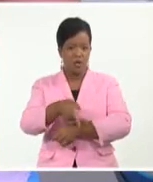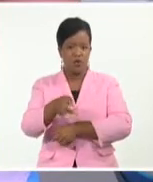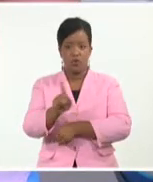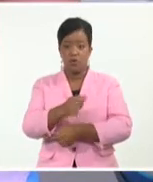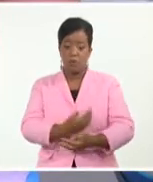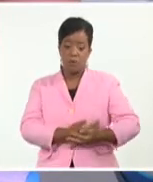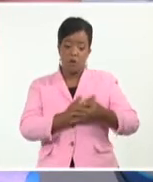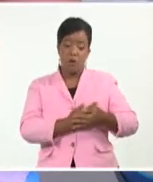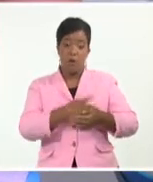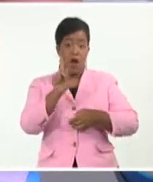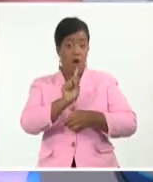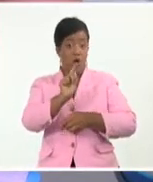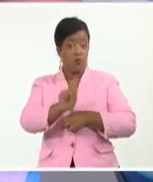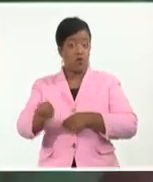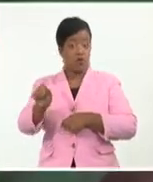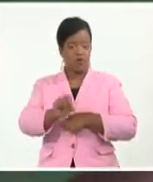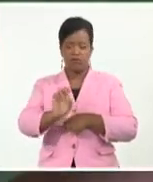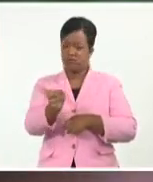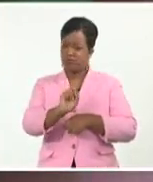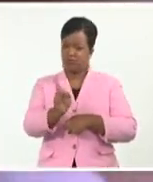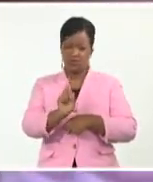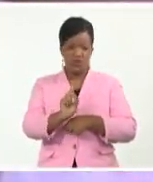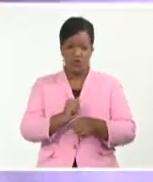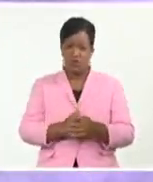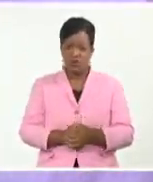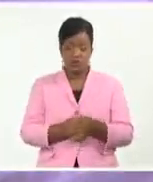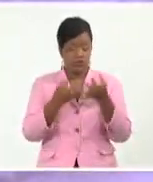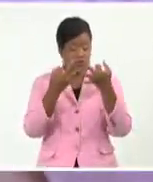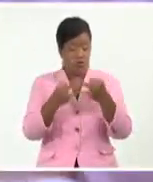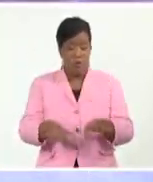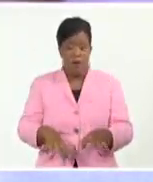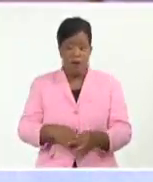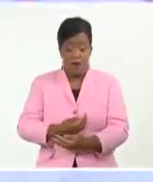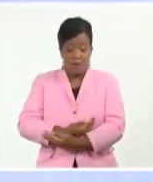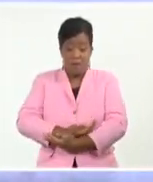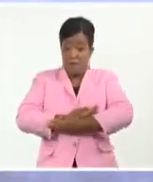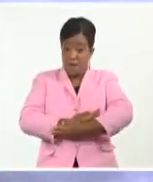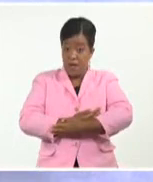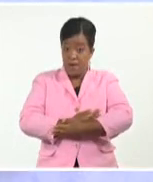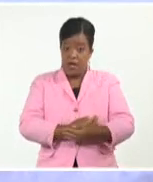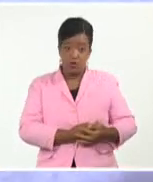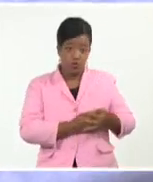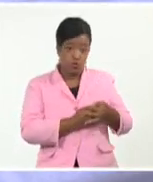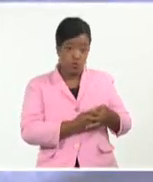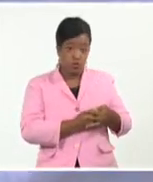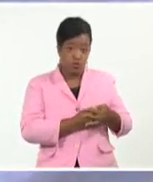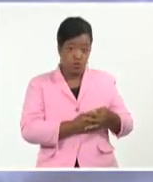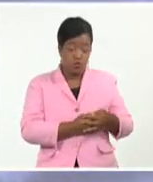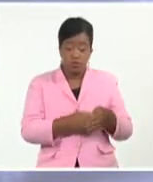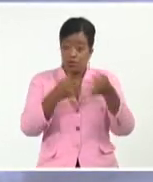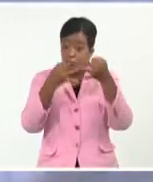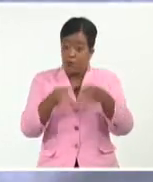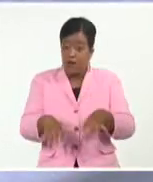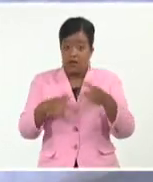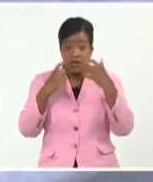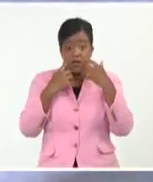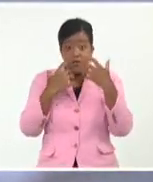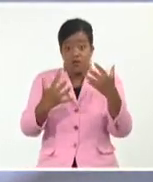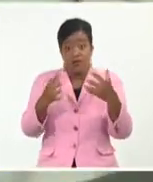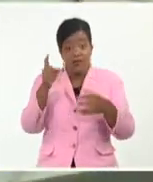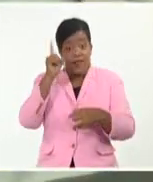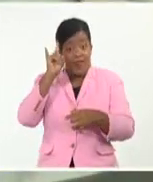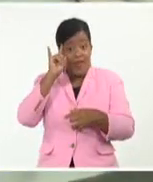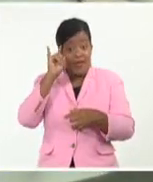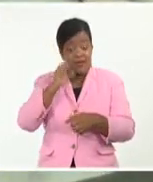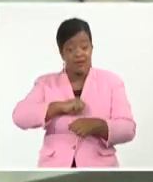la lactancia materna porque en el momento en que un bebé está lactando, nada para él es más importante que la leche materna. Por tanto,